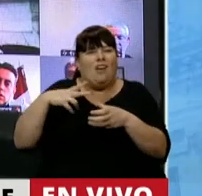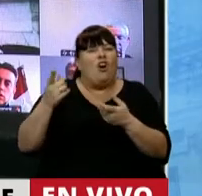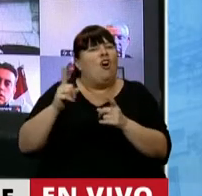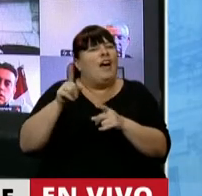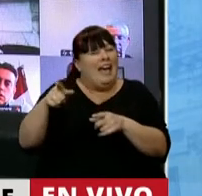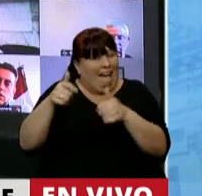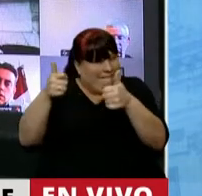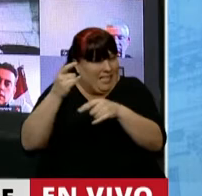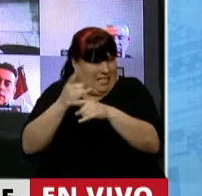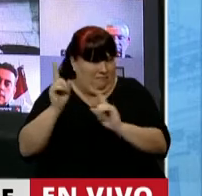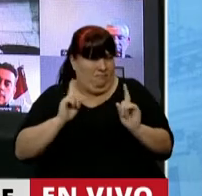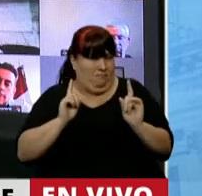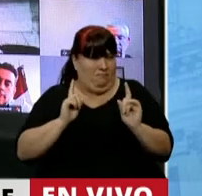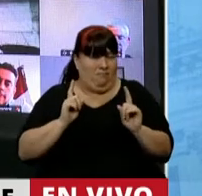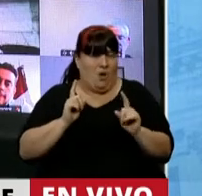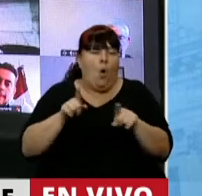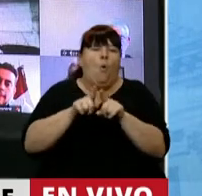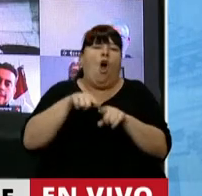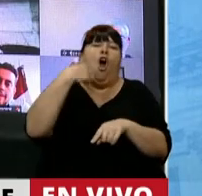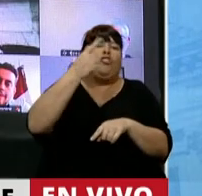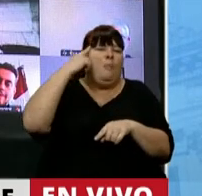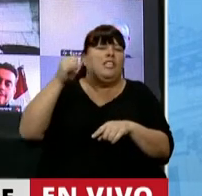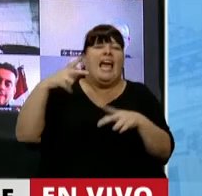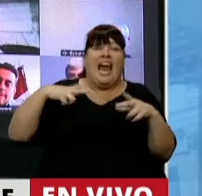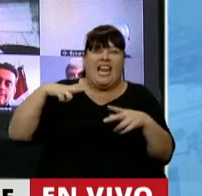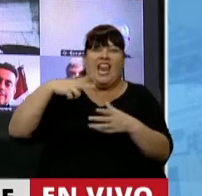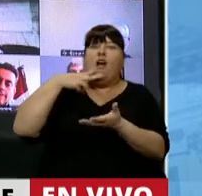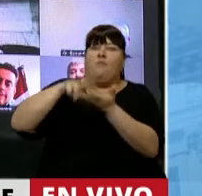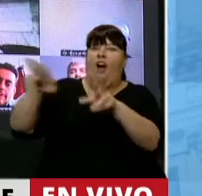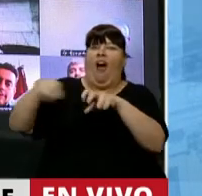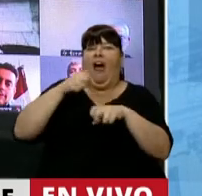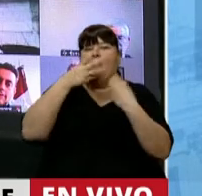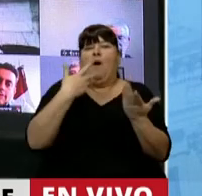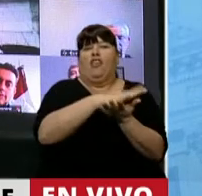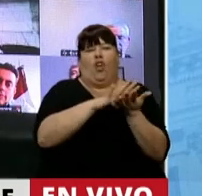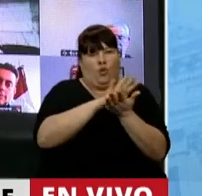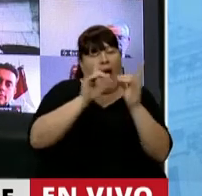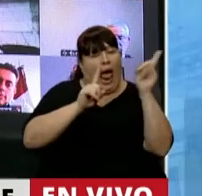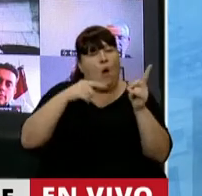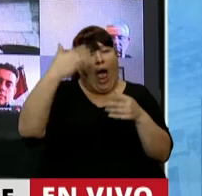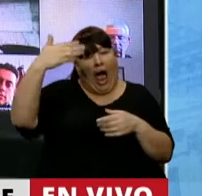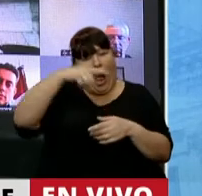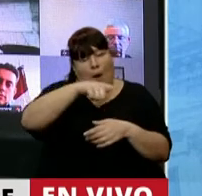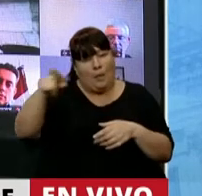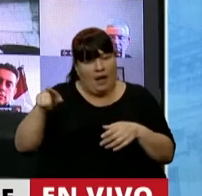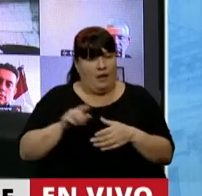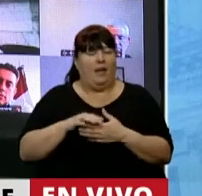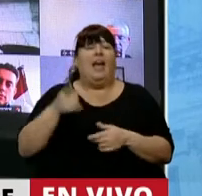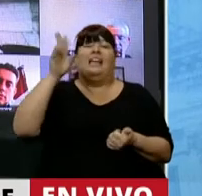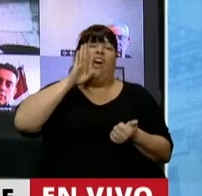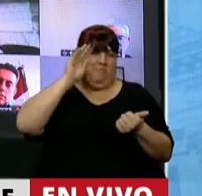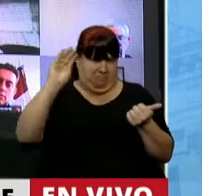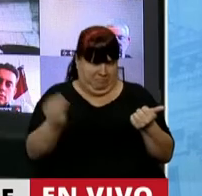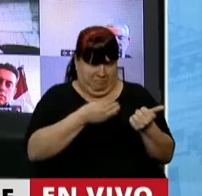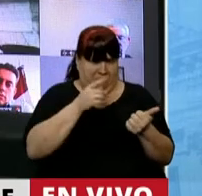siempre da resultado como algunos sostienen en algunas posiciones que he escuchado. Fracasó en Estados